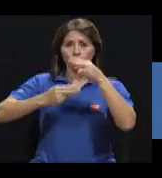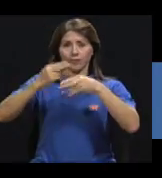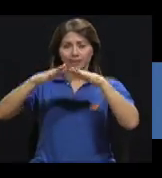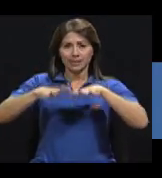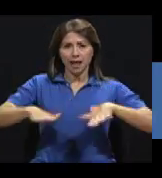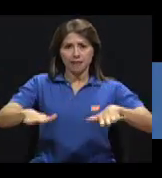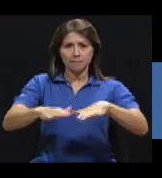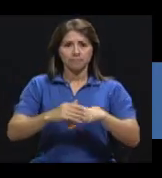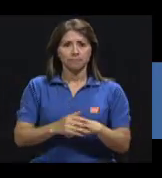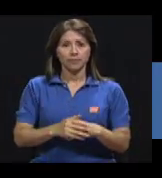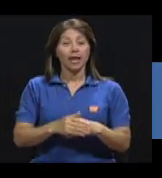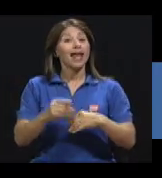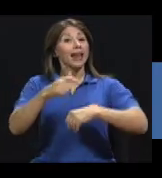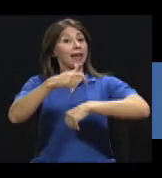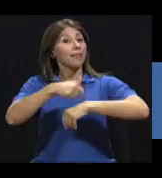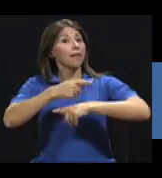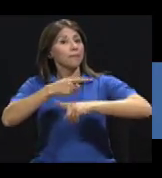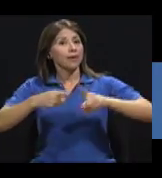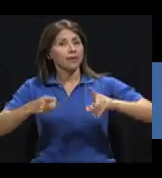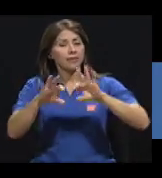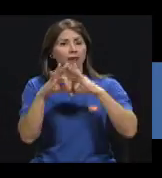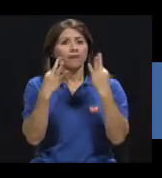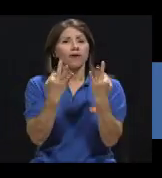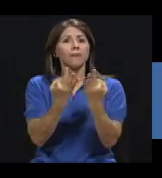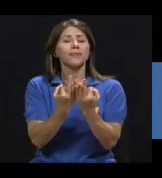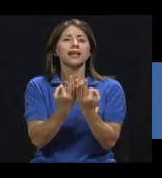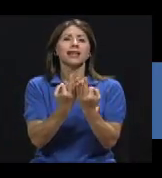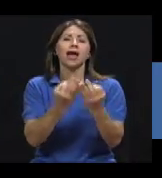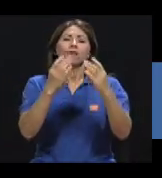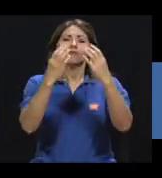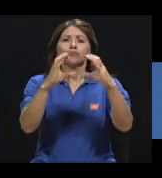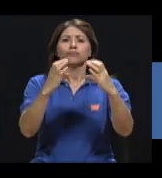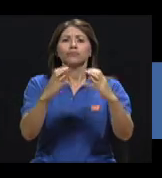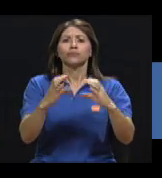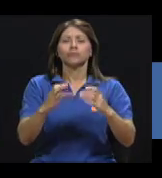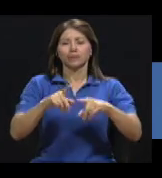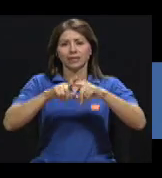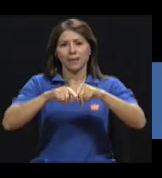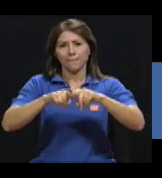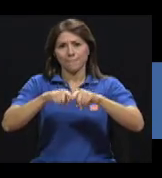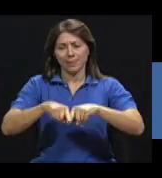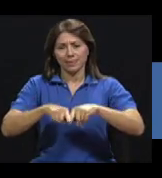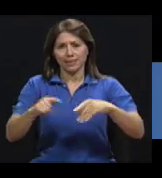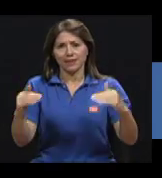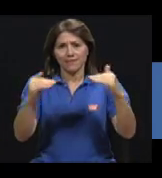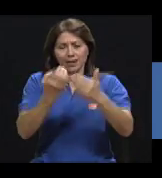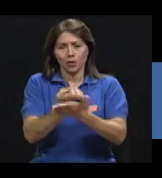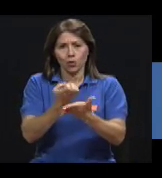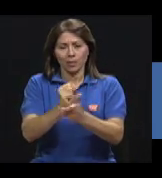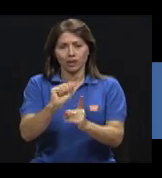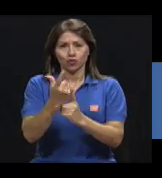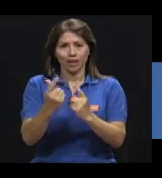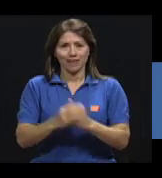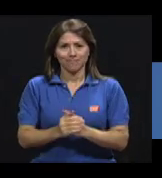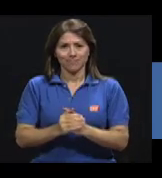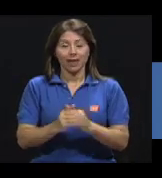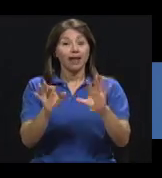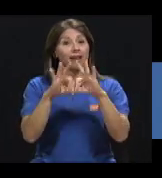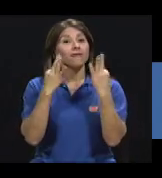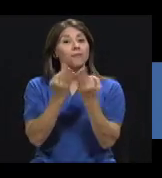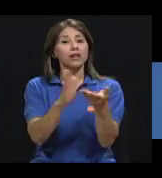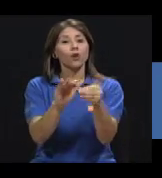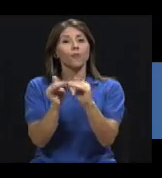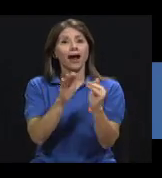la Edad Media, la familia se diferenciaba según el nivel económico y social. En la familia urbana, el hijo mayor